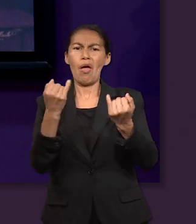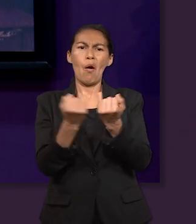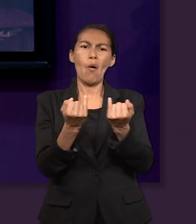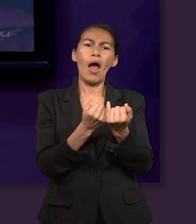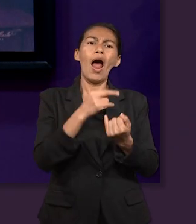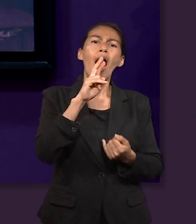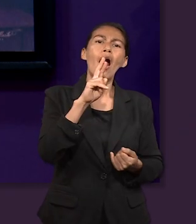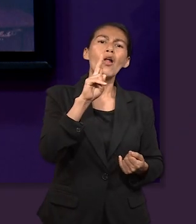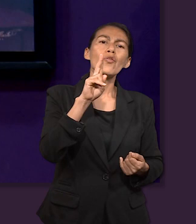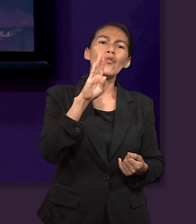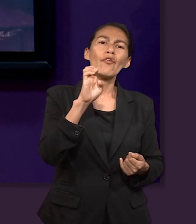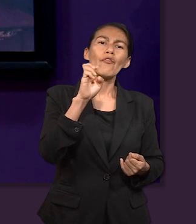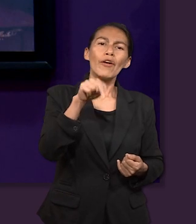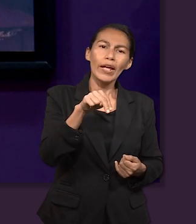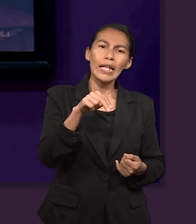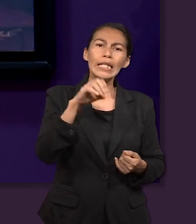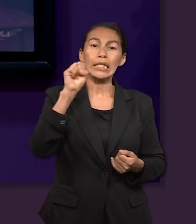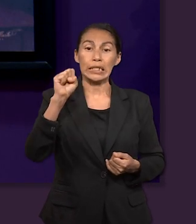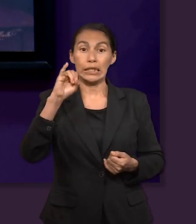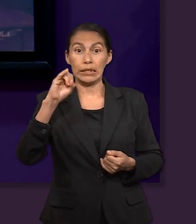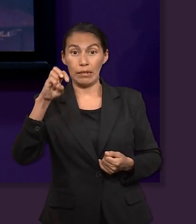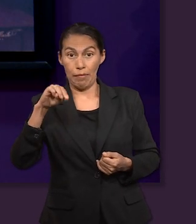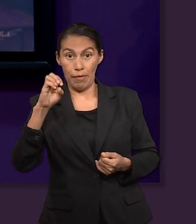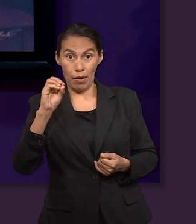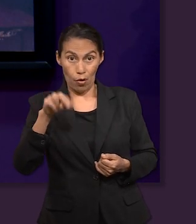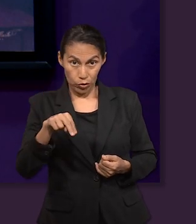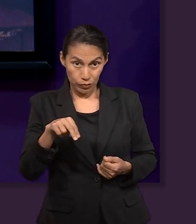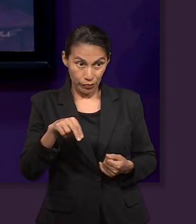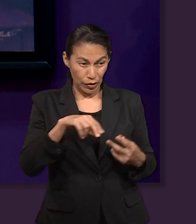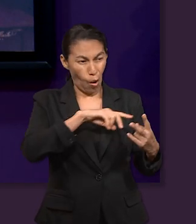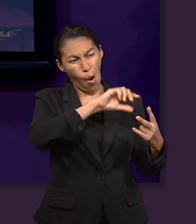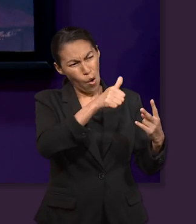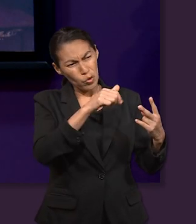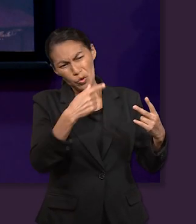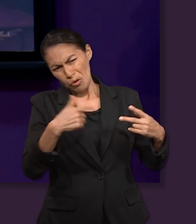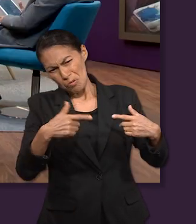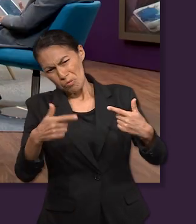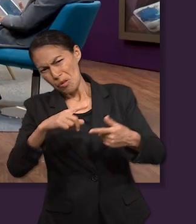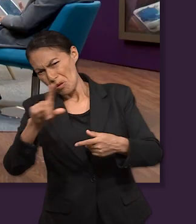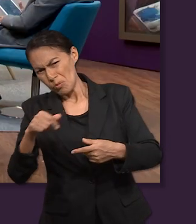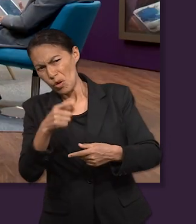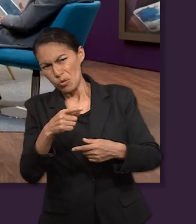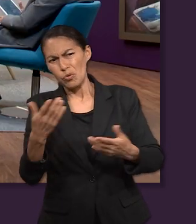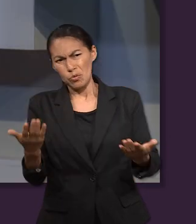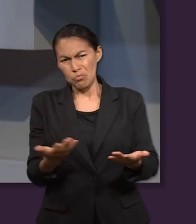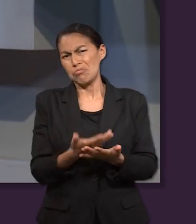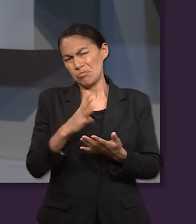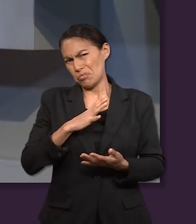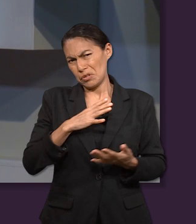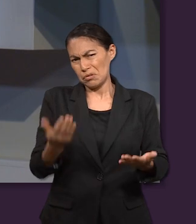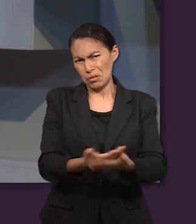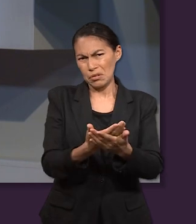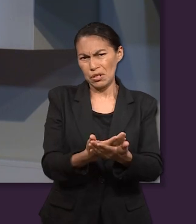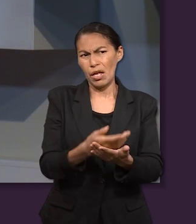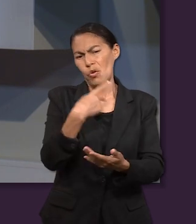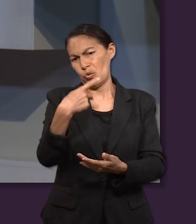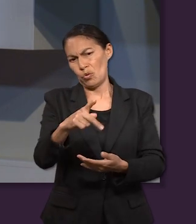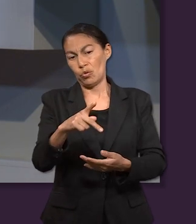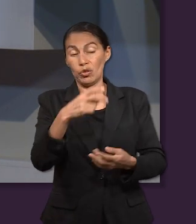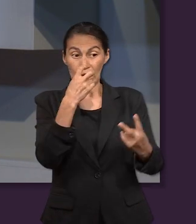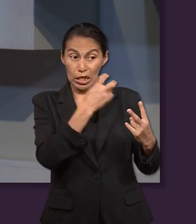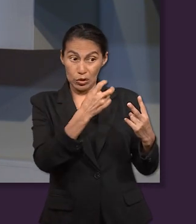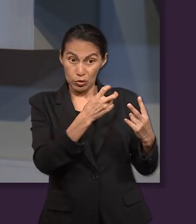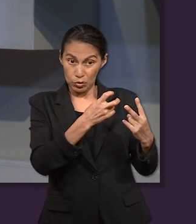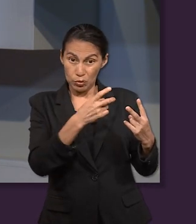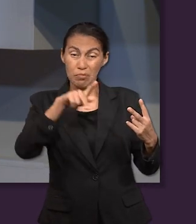míos. Los que después de ellos has engendrado serán tuyos, por el nombre de sus hermanos serán llamados en sus heredades. Sí, pues aún en medio de todo